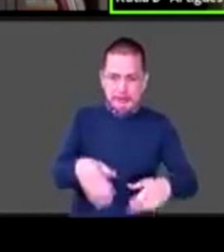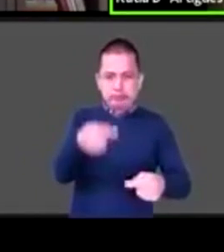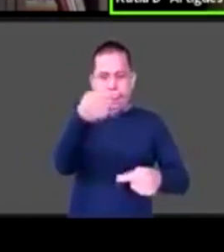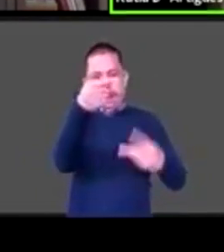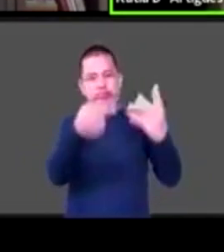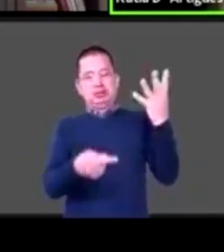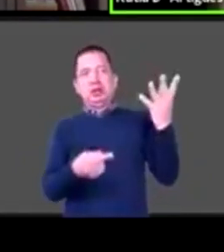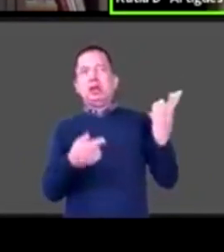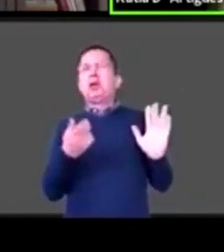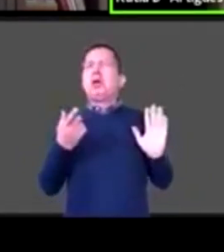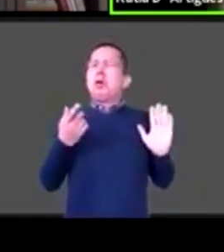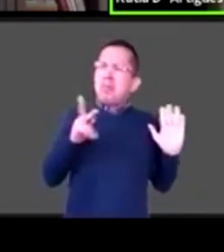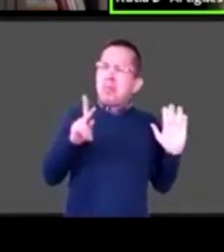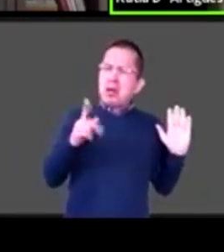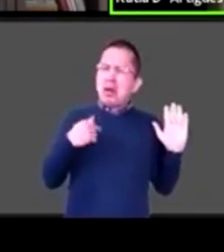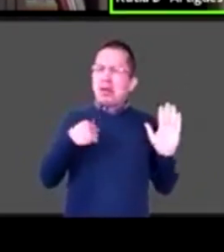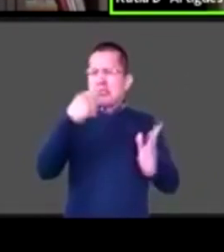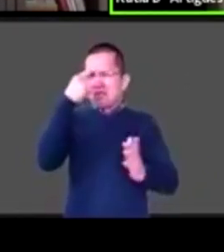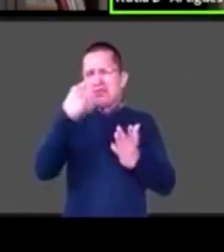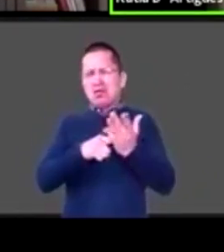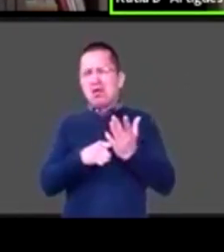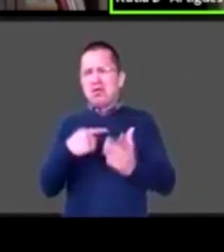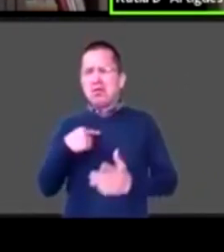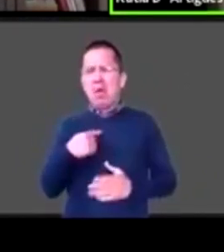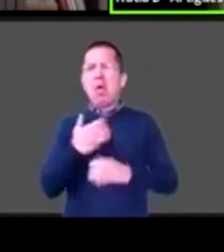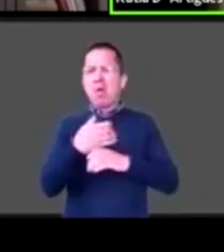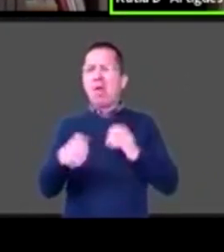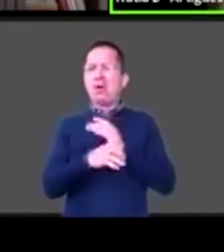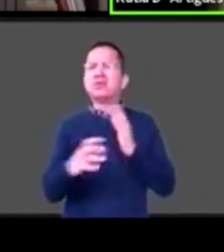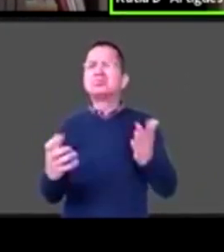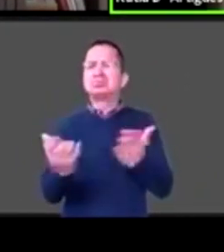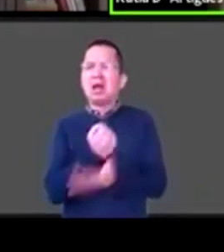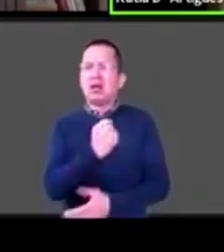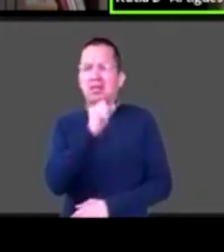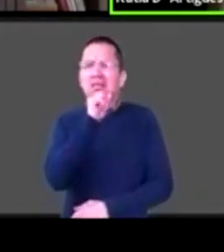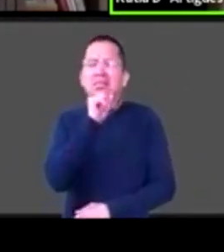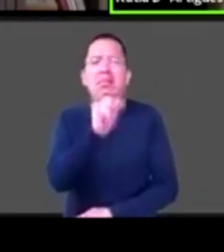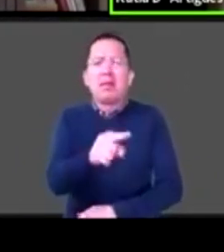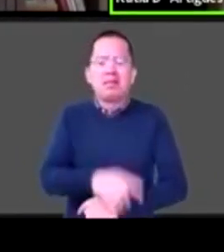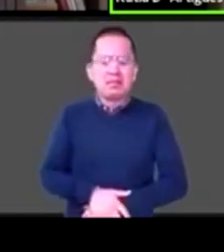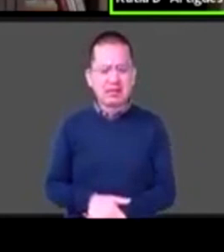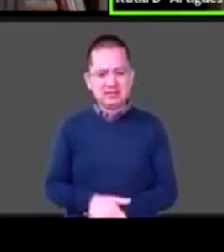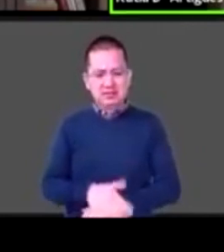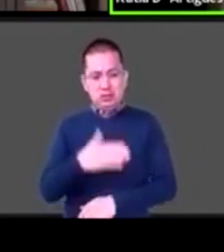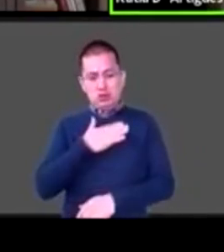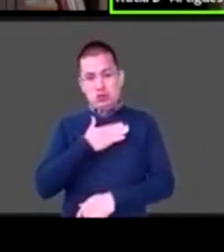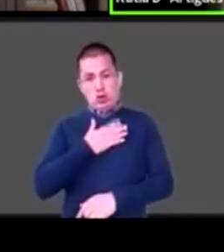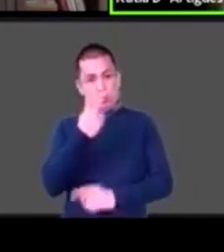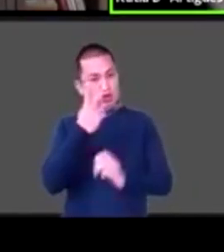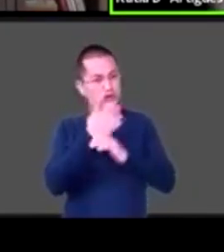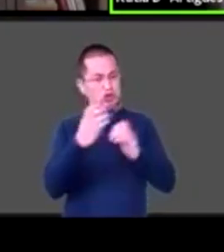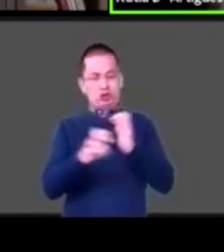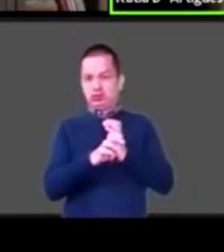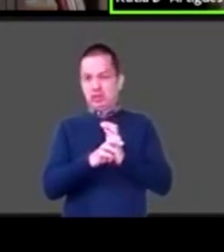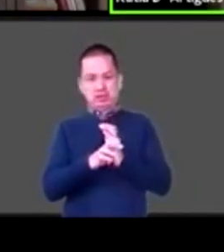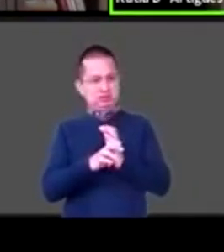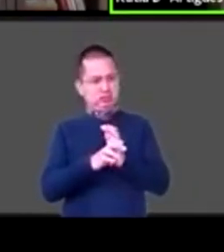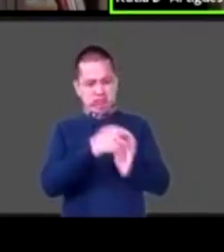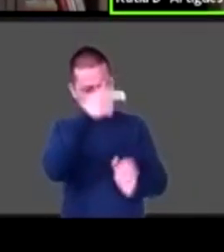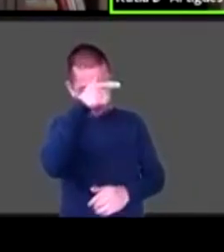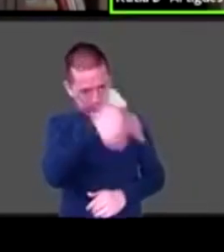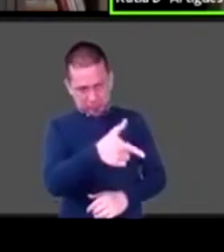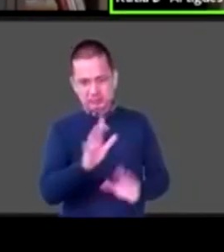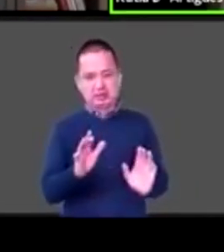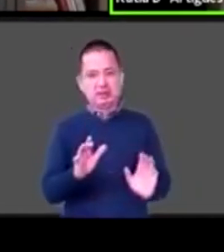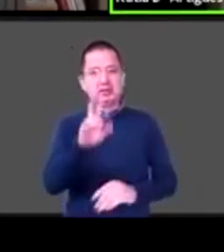dos dos cosas que he percibido muy claramente es uno o sea va a sonar verdad